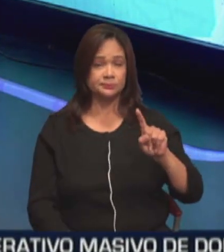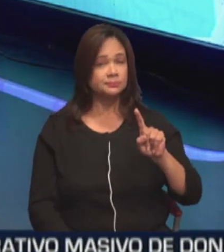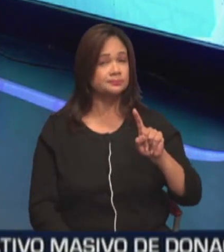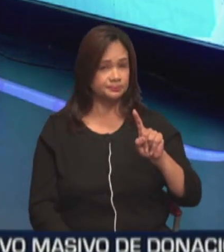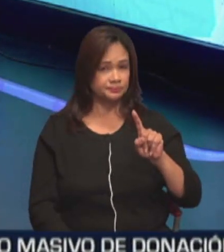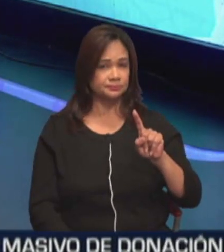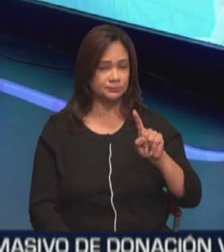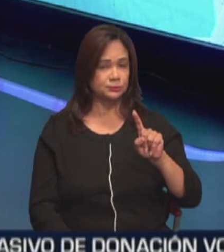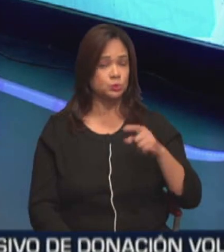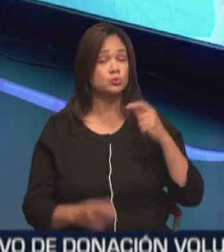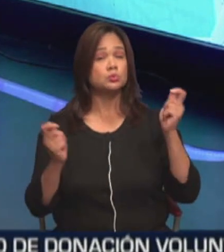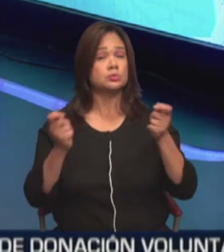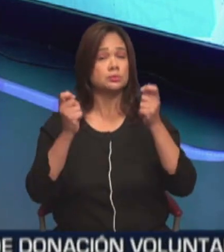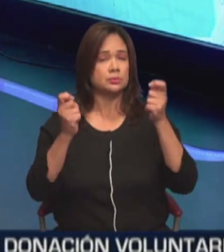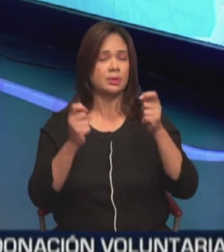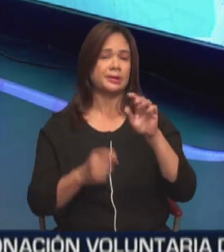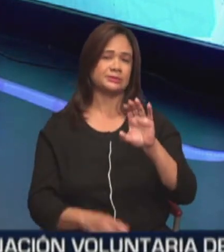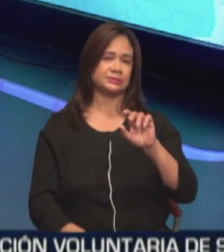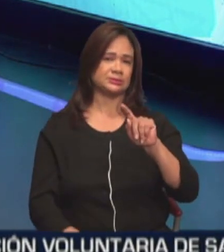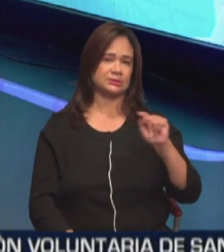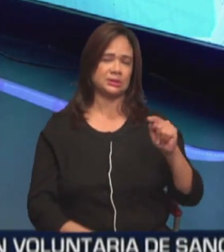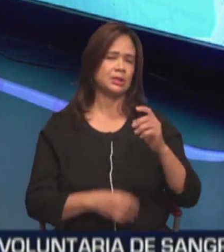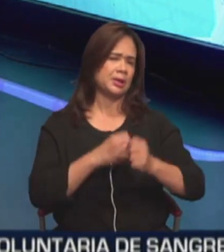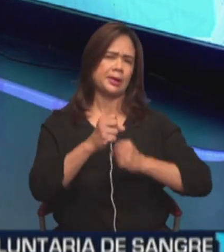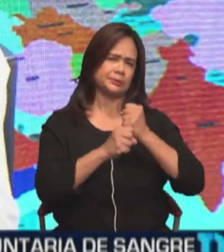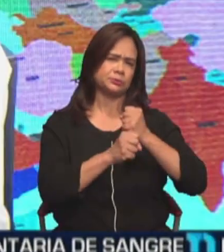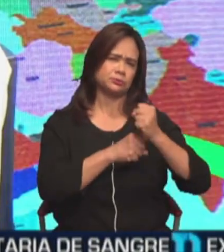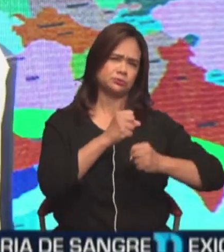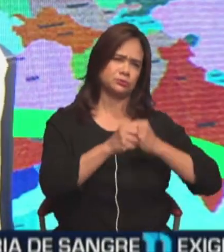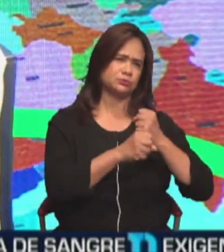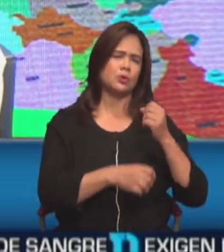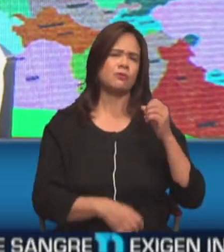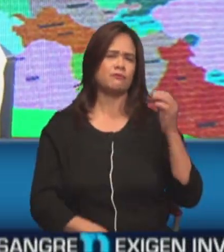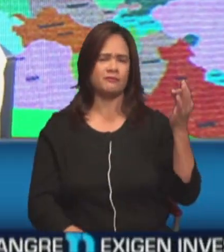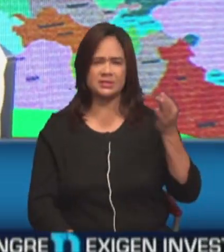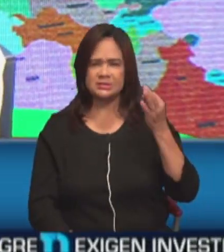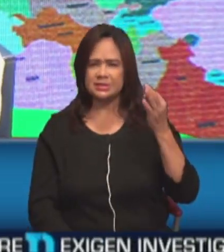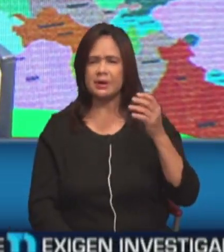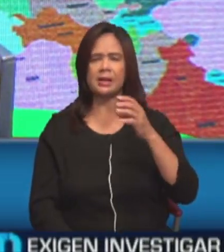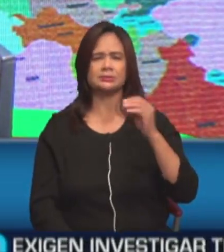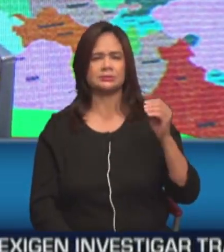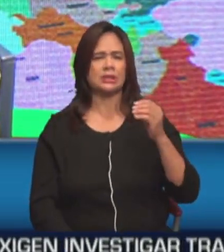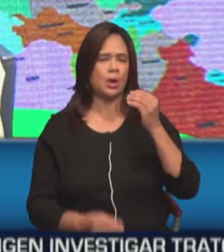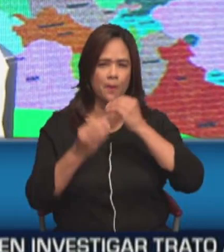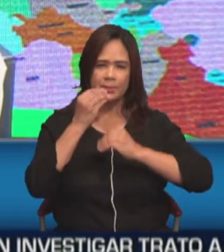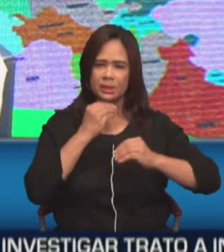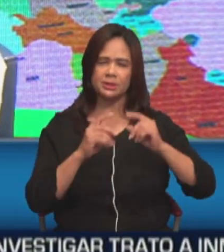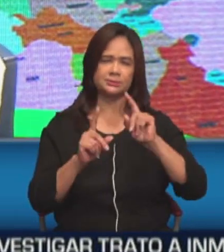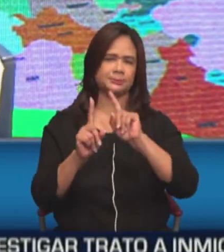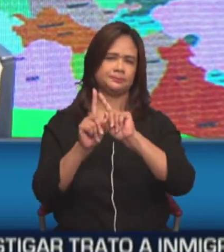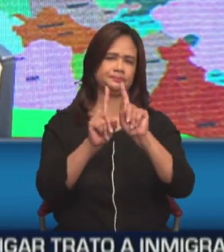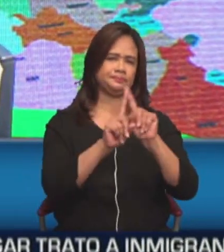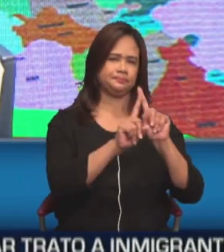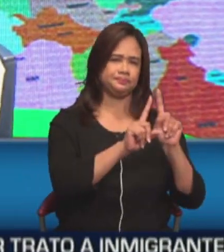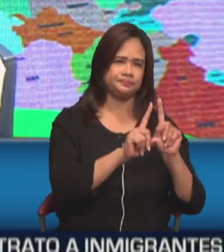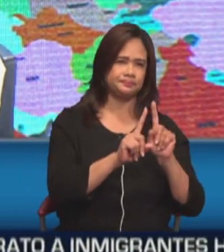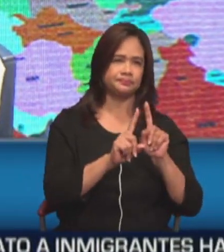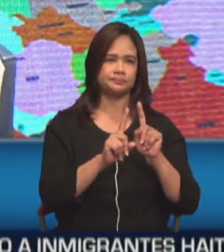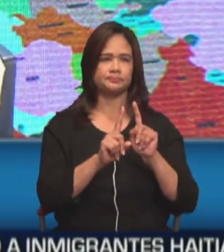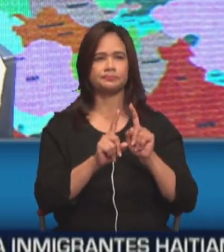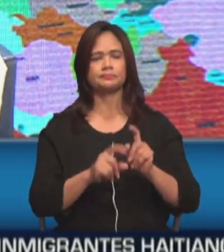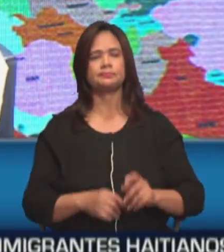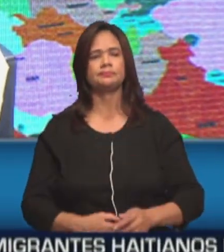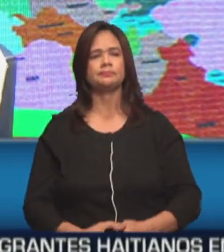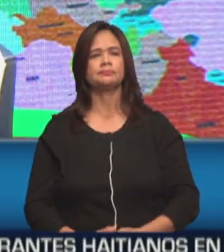yo iba a celebrar un año de CTN, cada año yo me hice festivales gastronómicos, hice eventos diferentes para celebrar el aniversario del